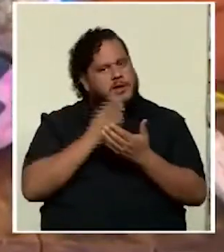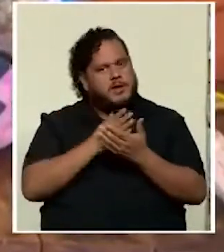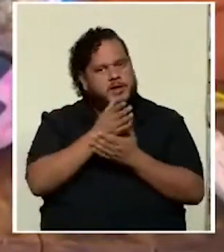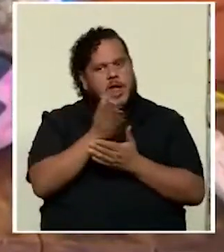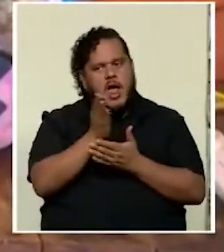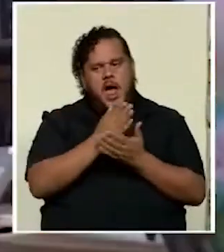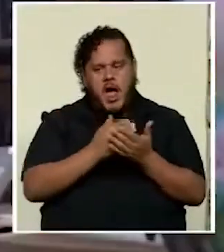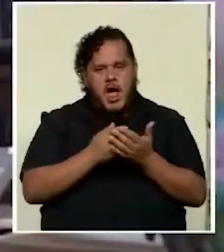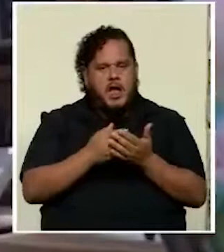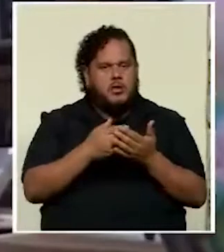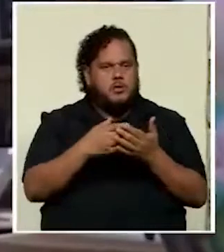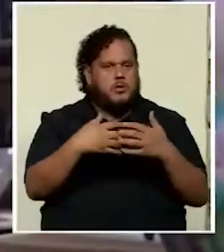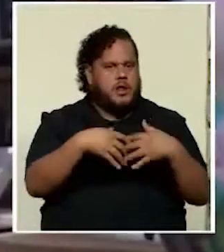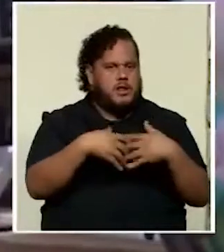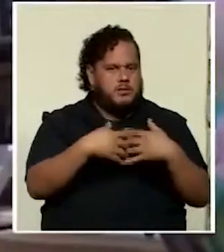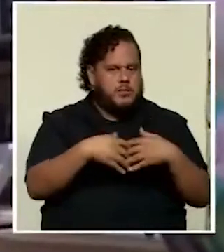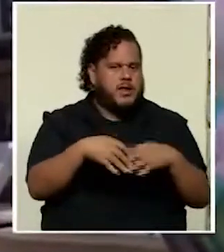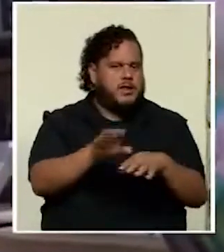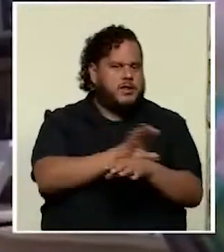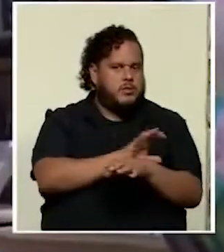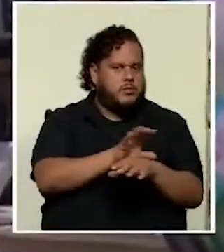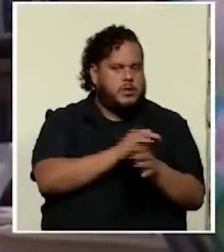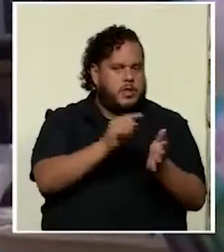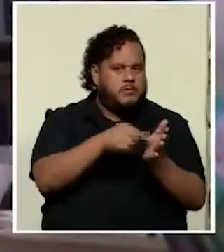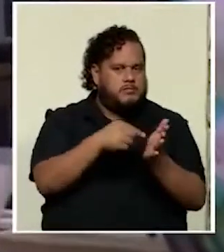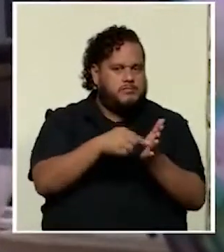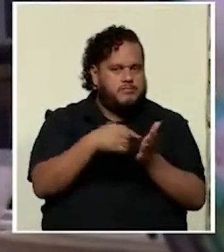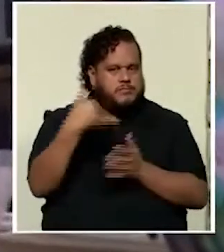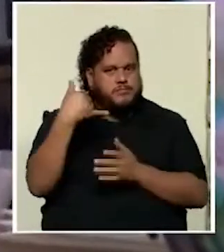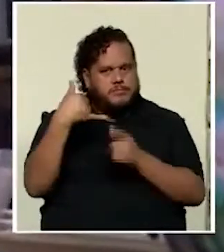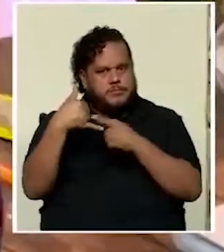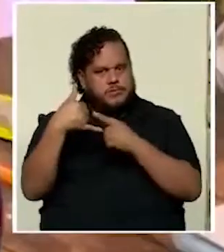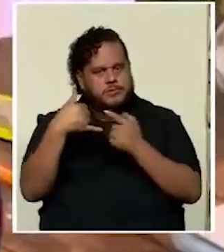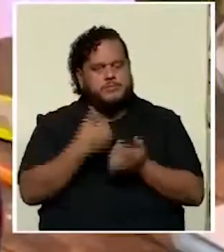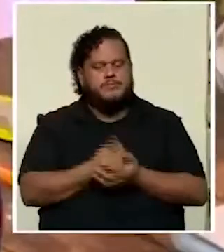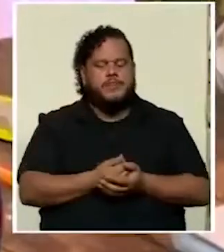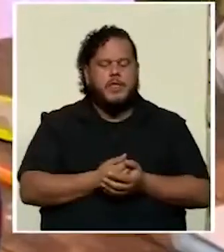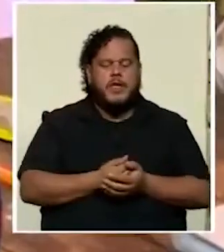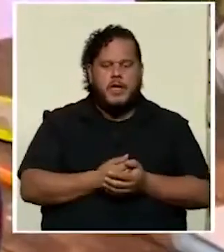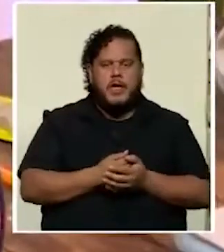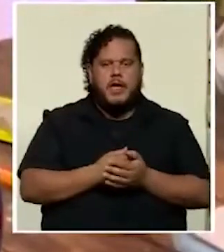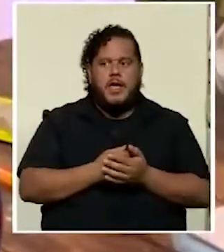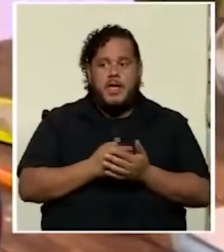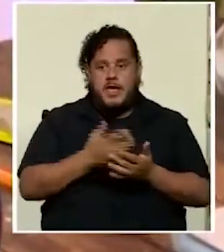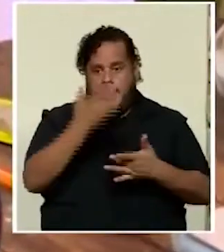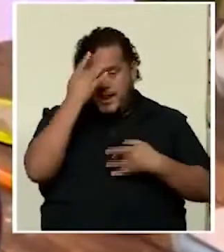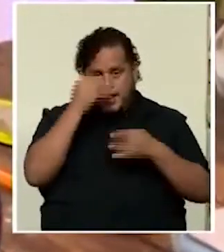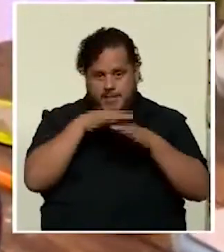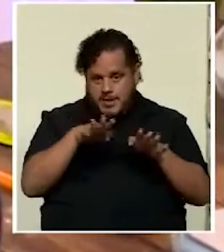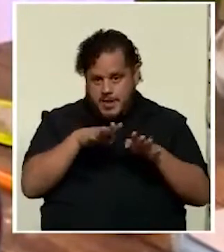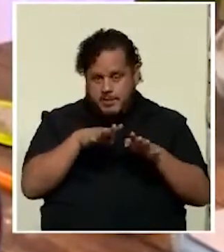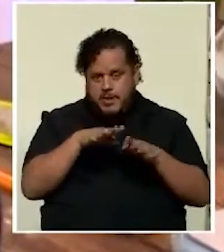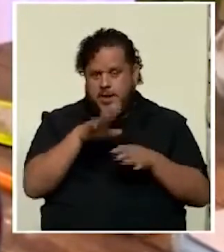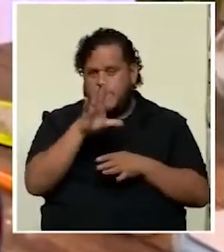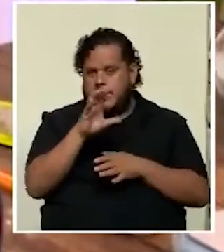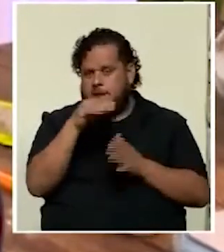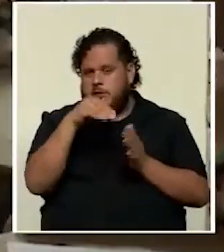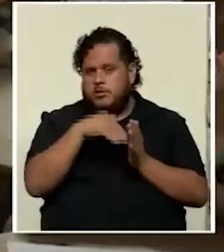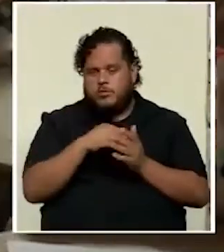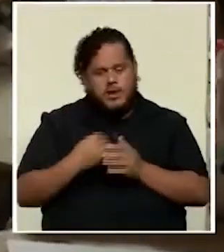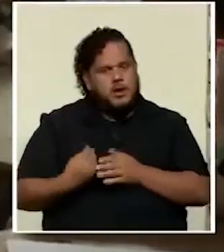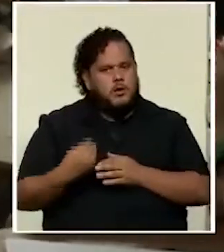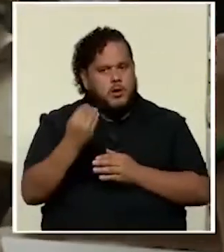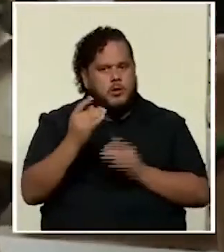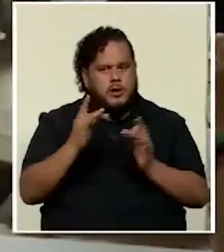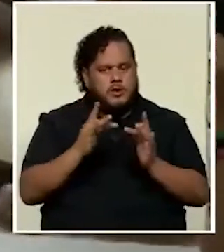electrónicos. Es decir, a partir de la pandemia, medio millón de jóvenes quedó literalmente